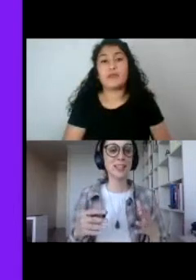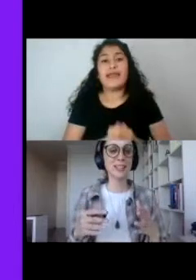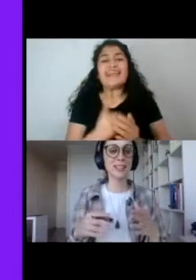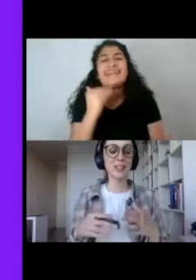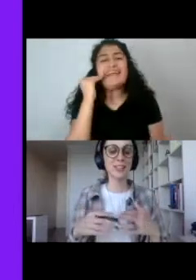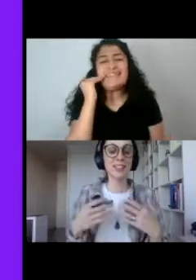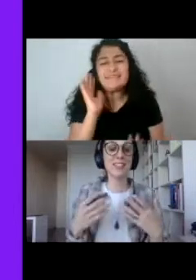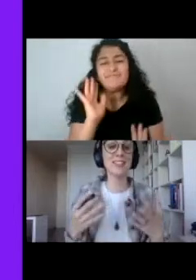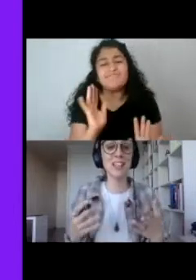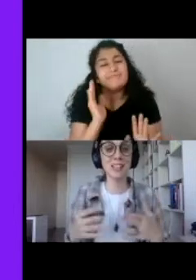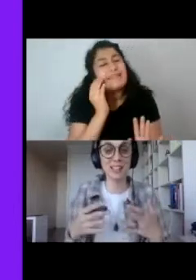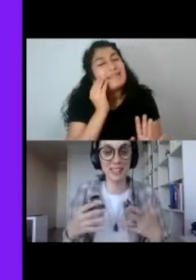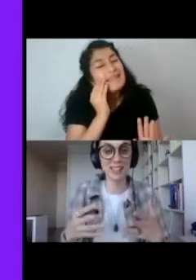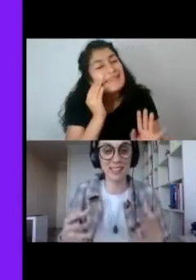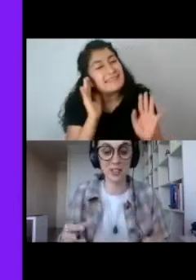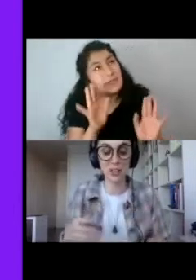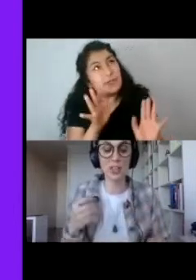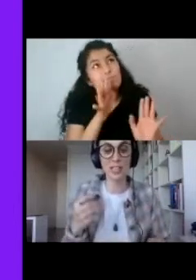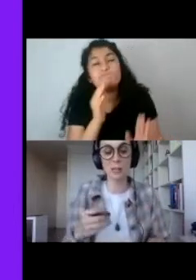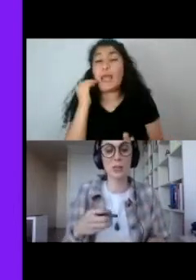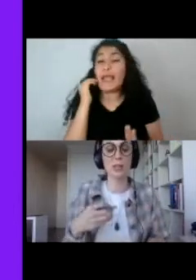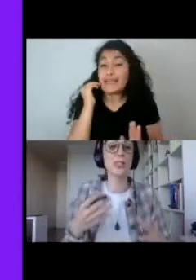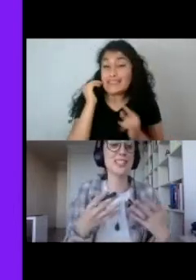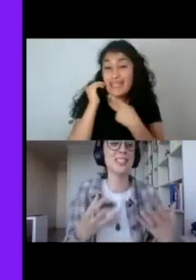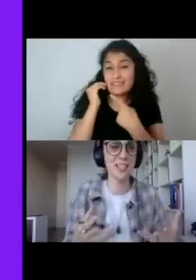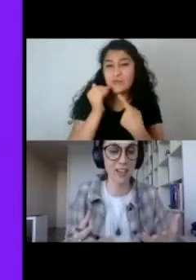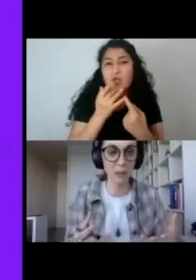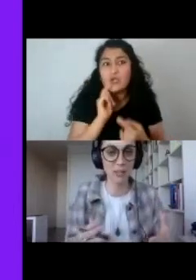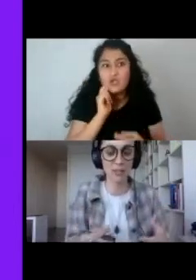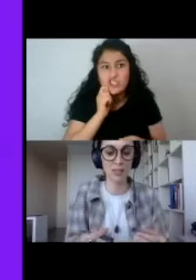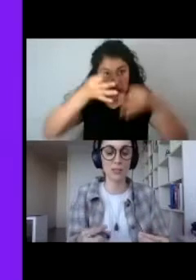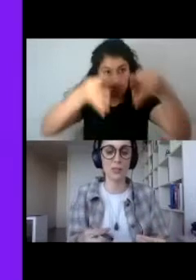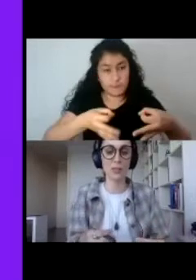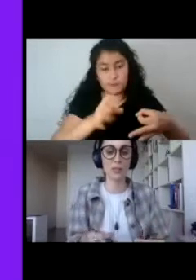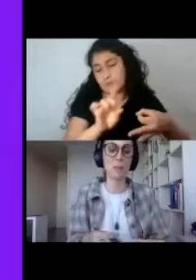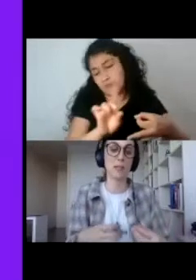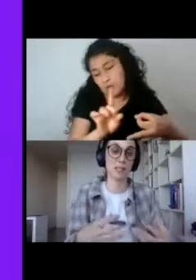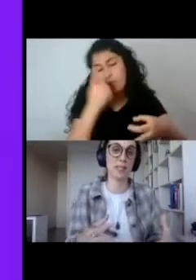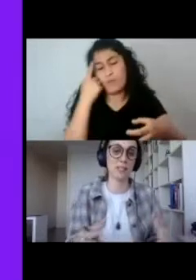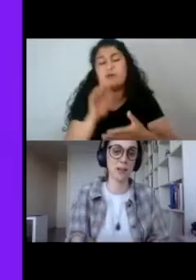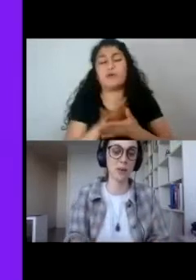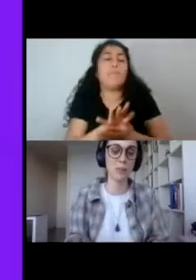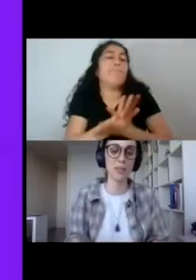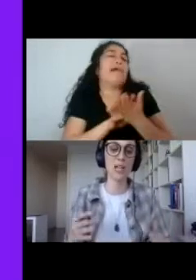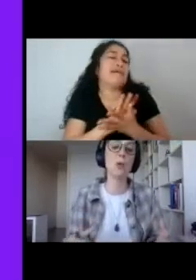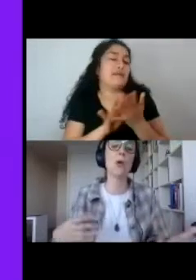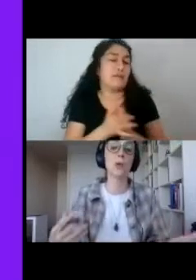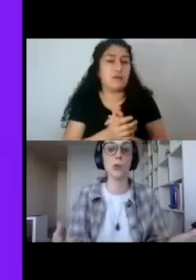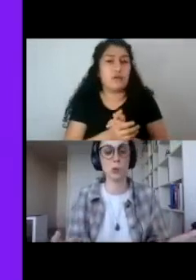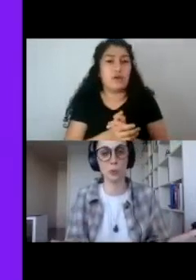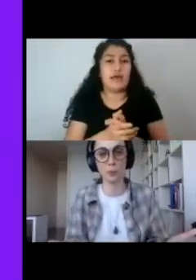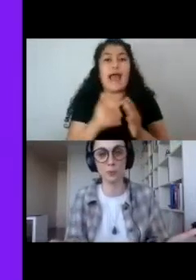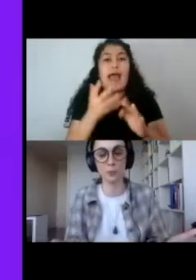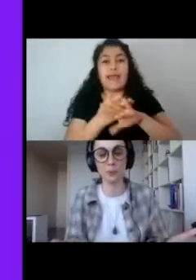necesario, y digo casi porque no es que sea realmente necesario, sino que pareciera serlo, triángulo